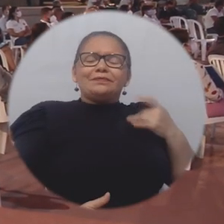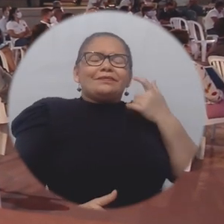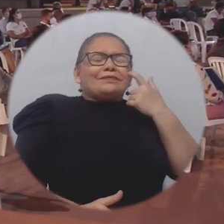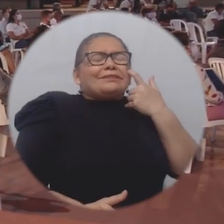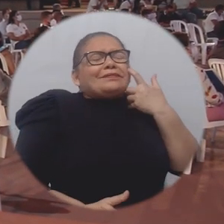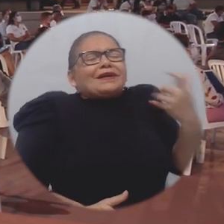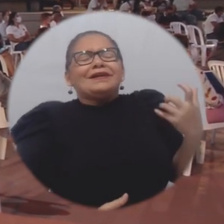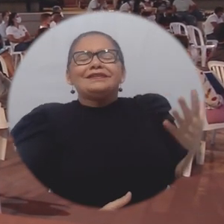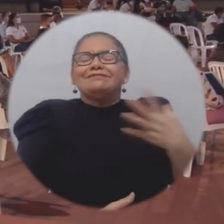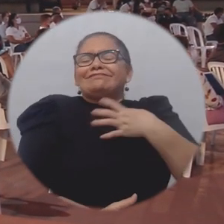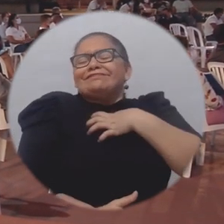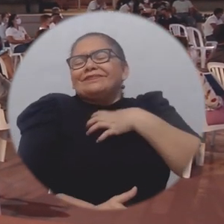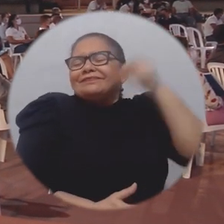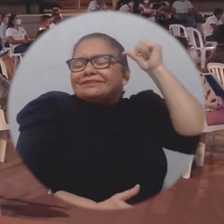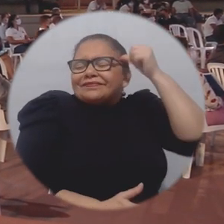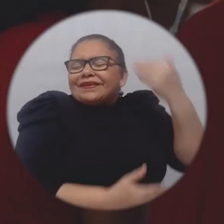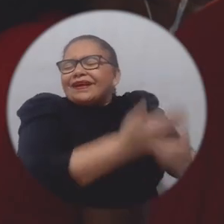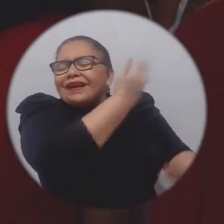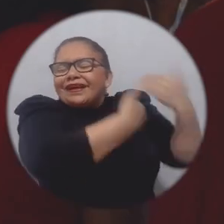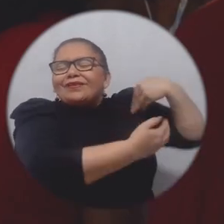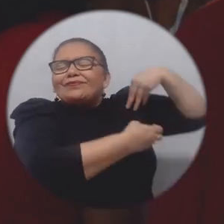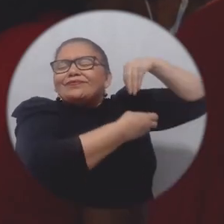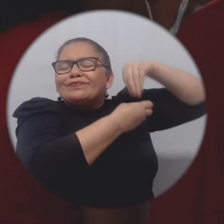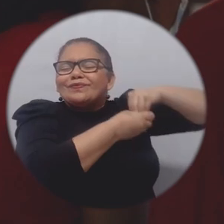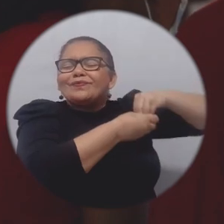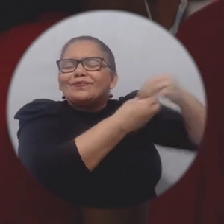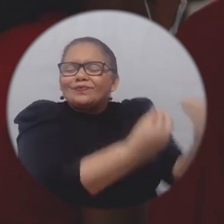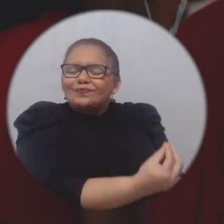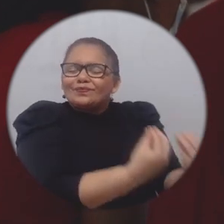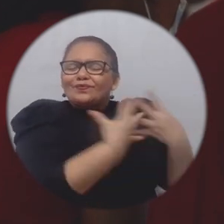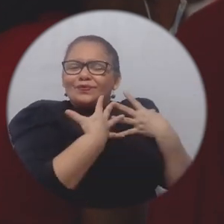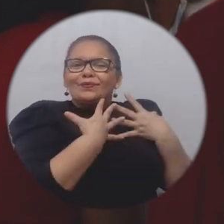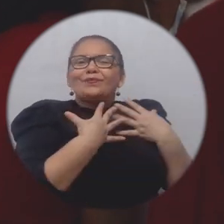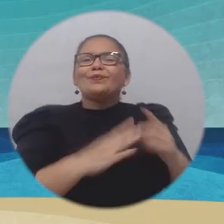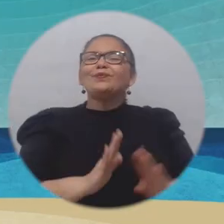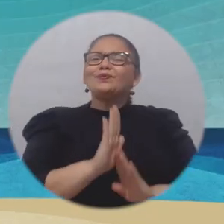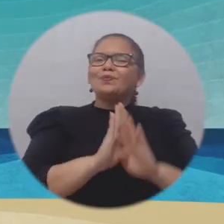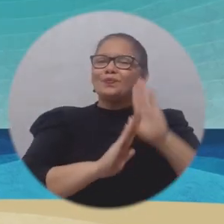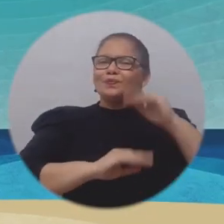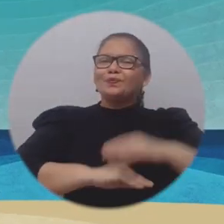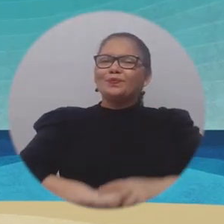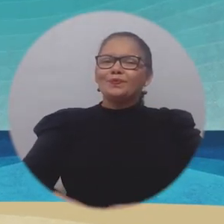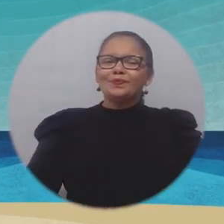nos fascina y nos hizo de alguna manera crecer como seres humanos y como personas.